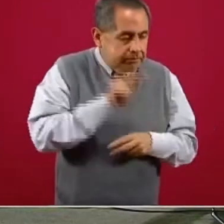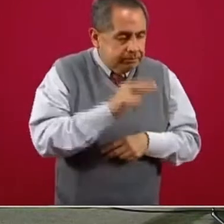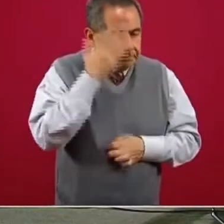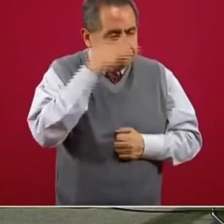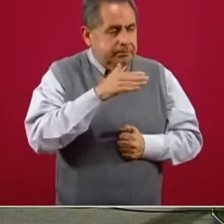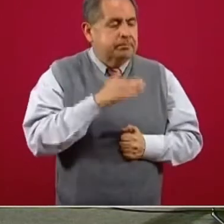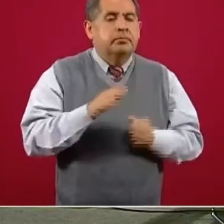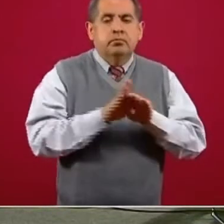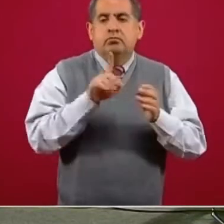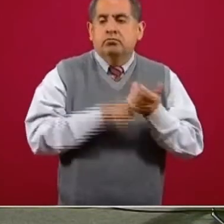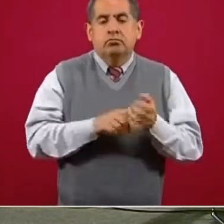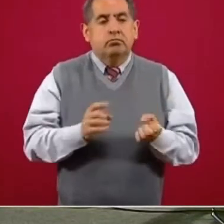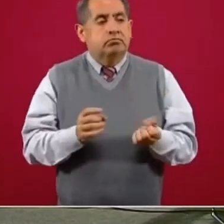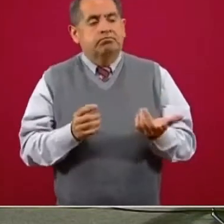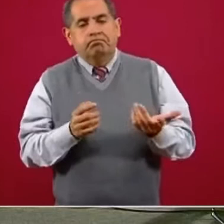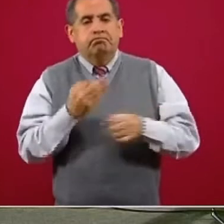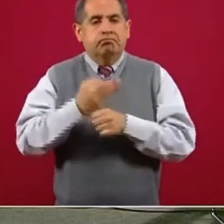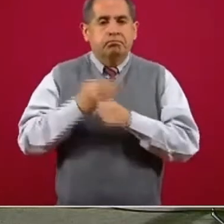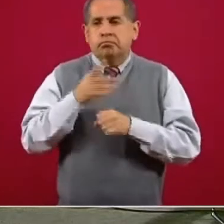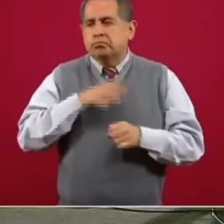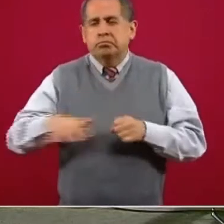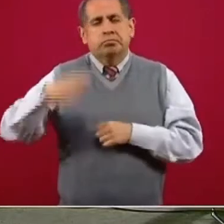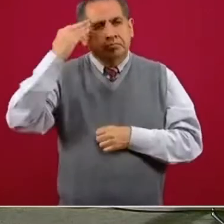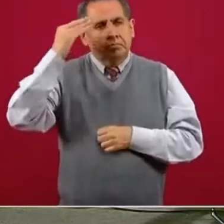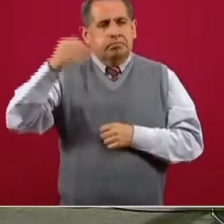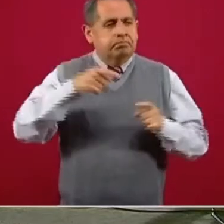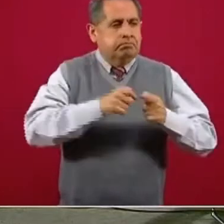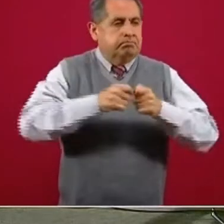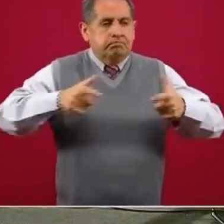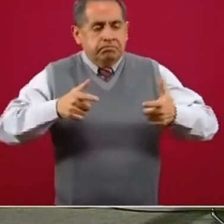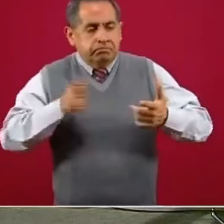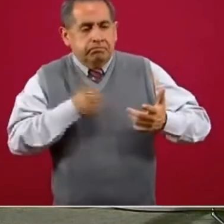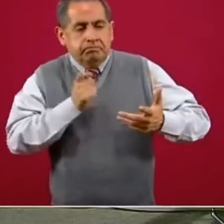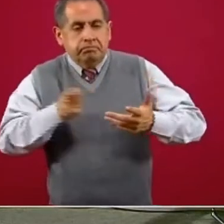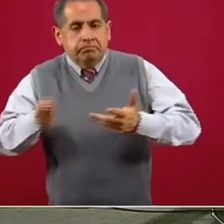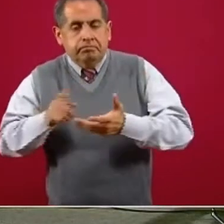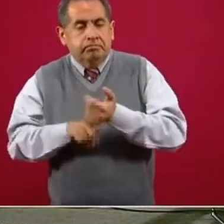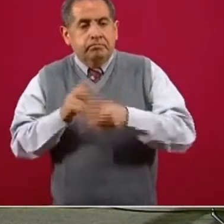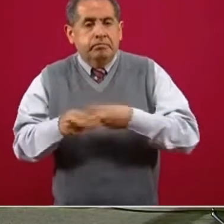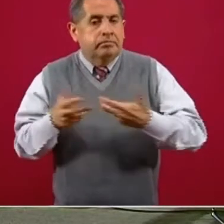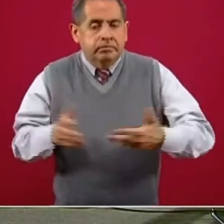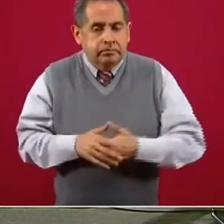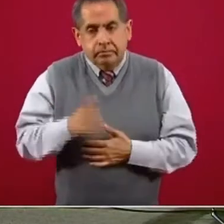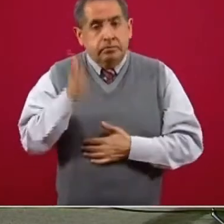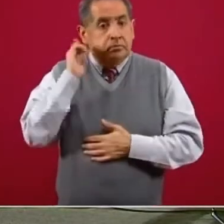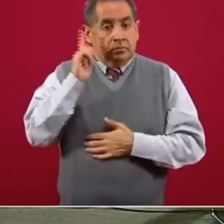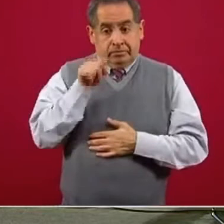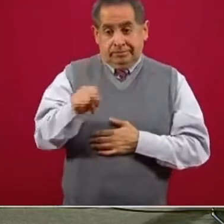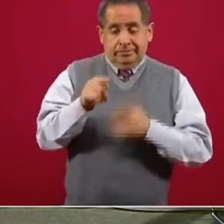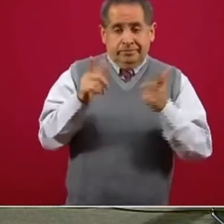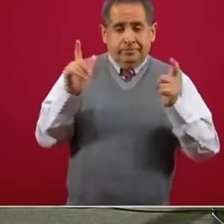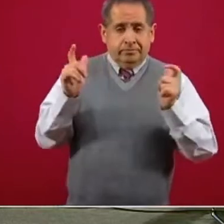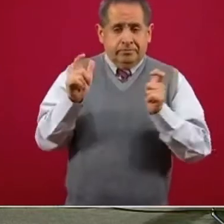saber en qué momento de la epidemia estamos transitando. ¿Qué es lo esperable? Que esta tendencia siga